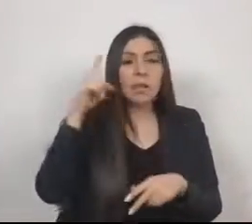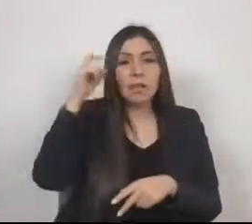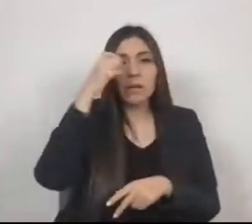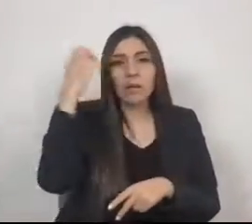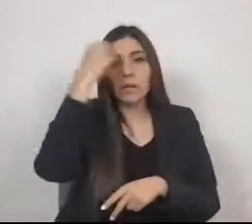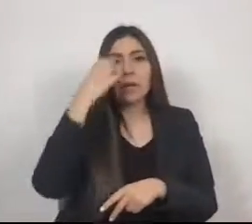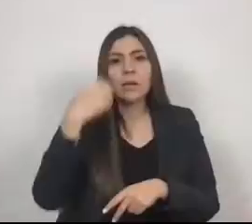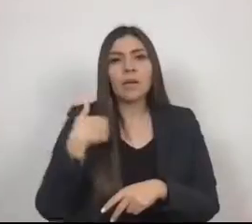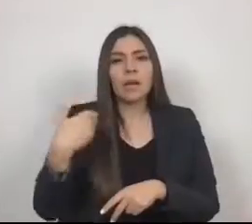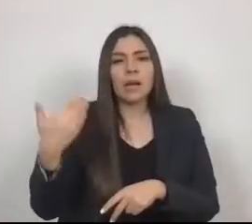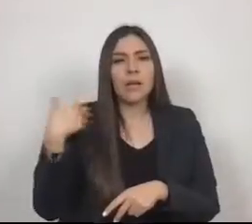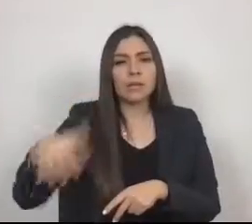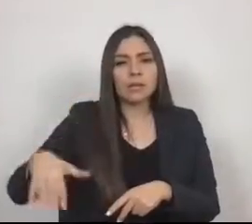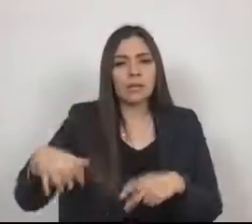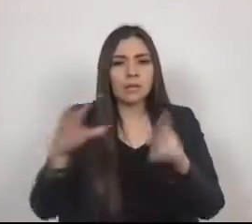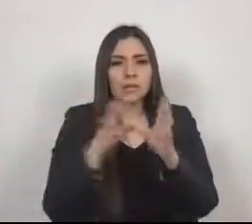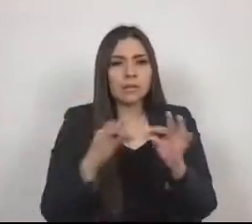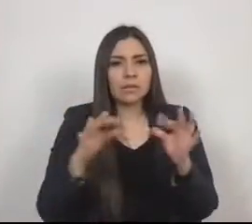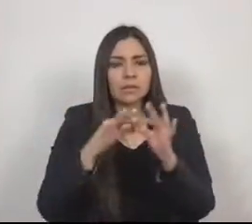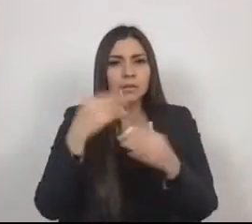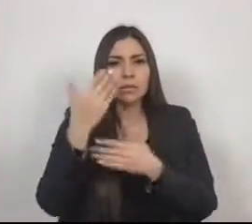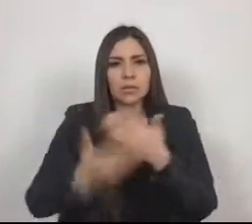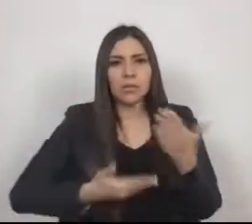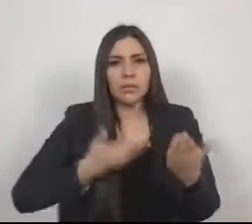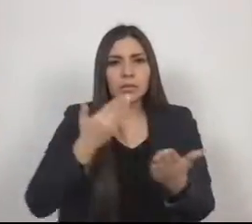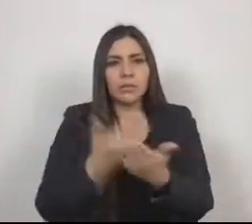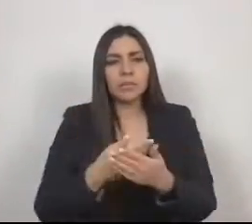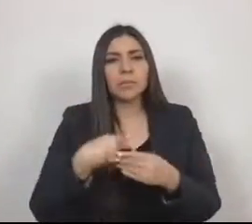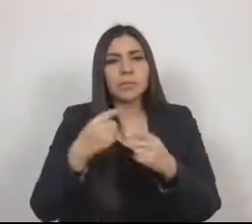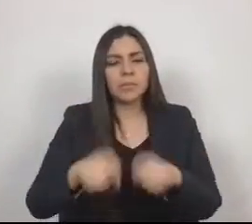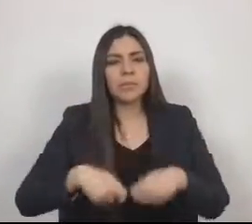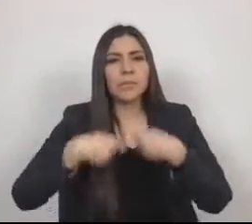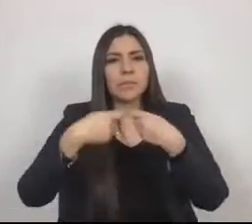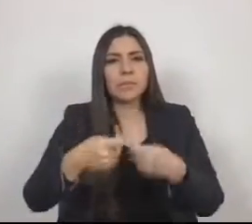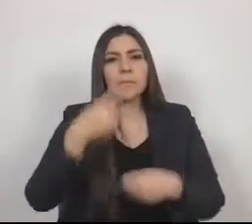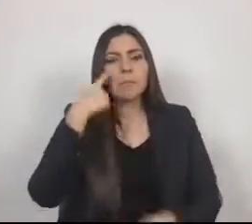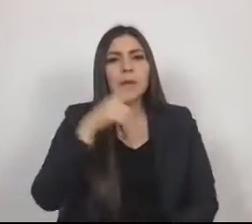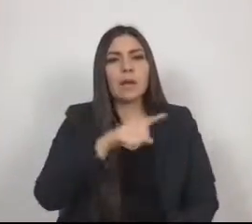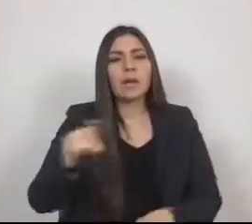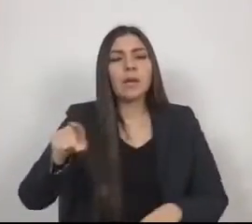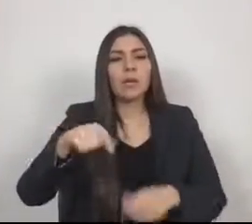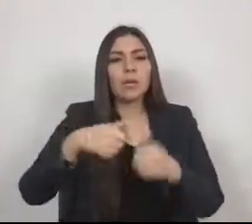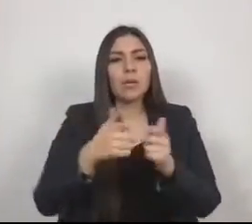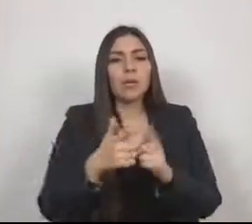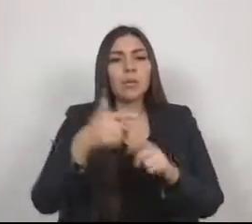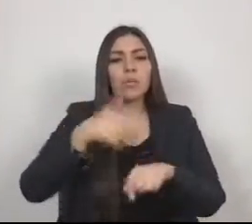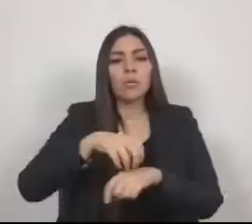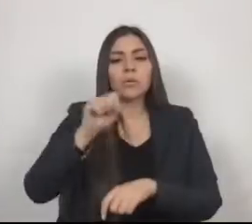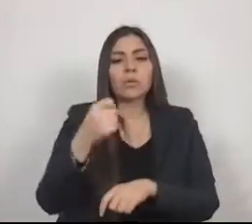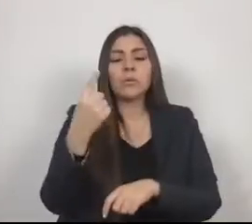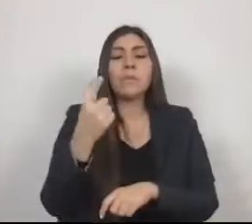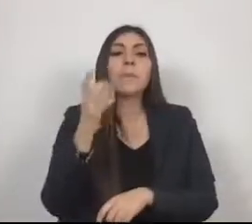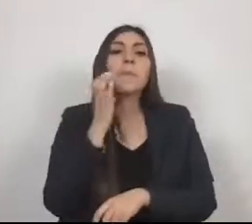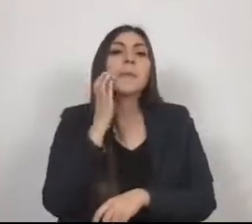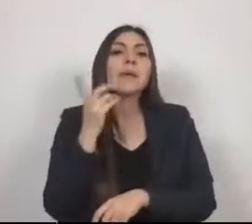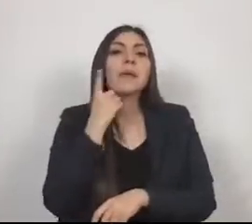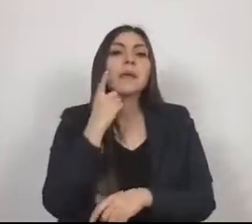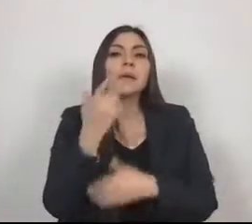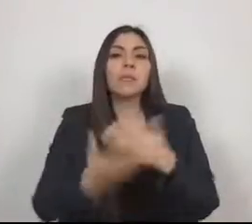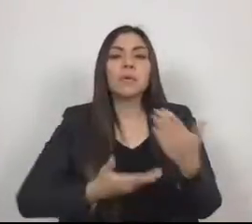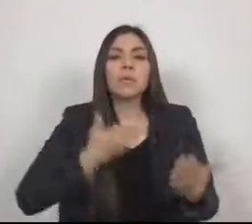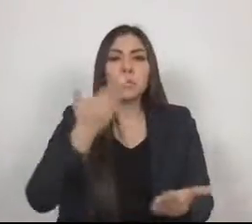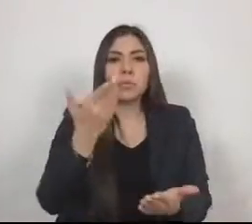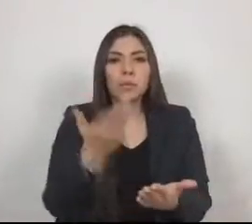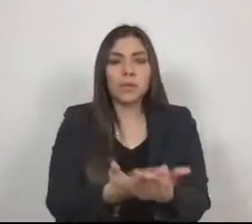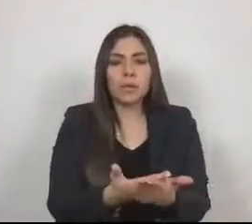y consideraciones presentadas, someto a la consideración de la 61 legislatura del Estado de México el presente proyecto